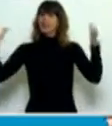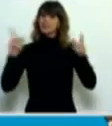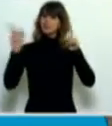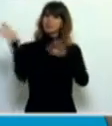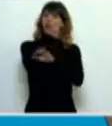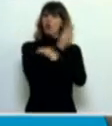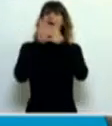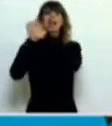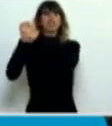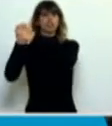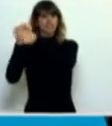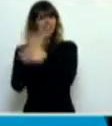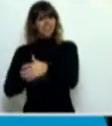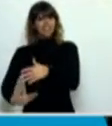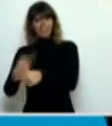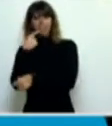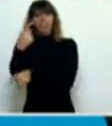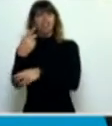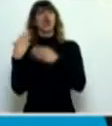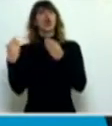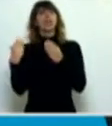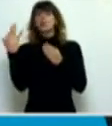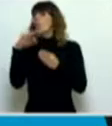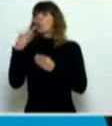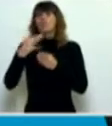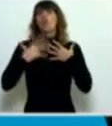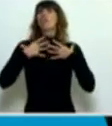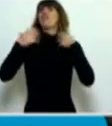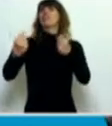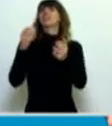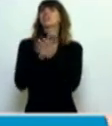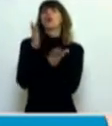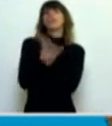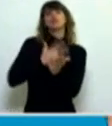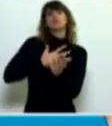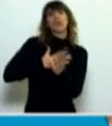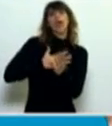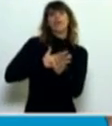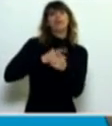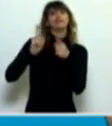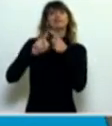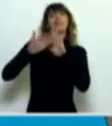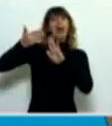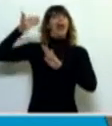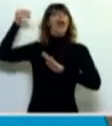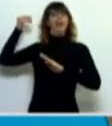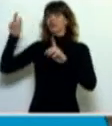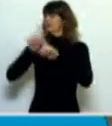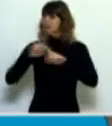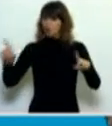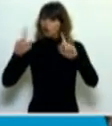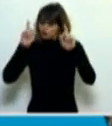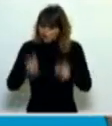Alfonsín, no es la defensa de los derechos humanos solamente para atrás, sino también los derechos